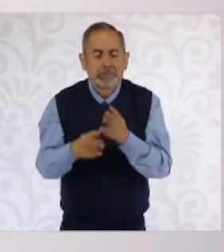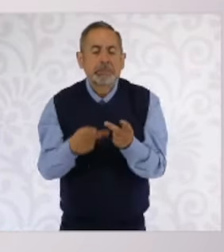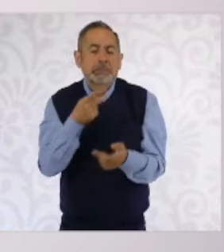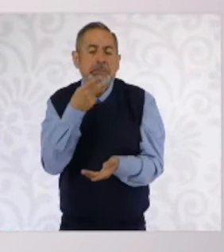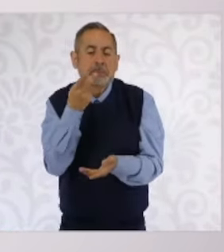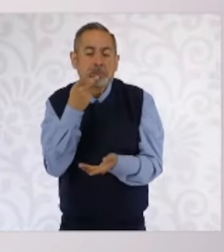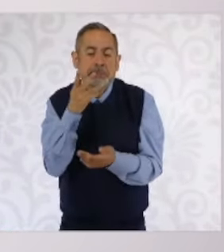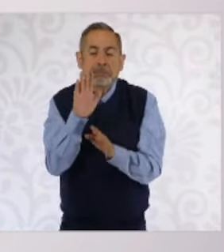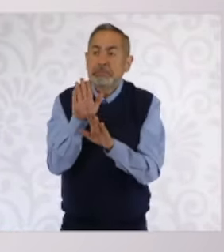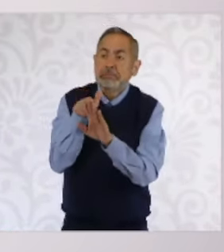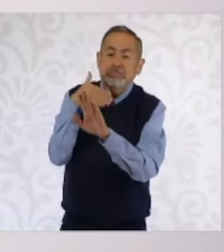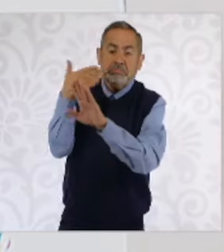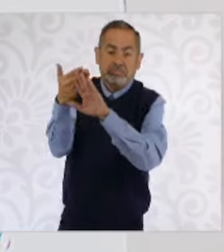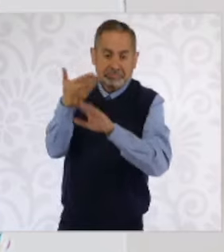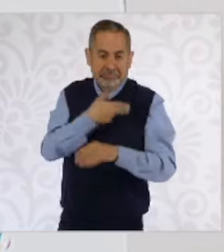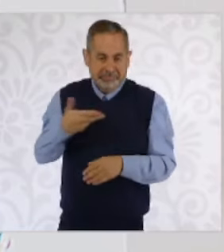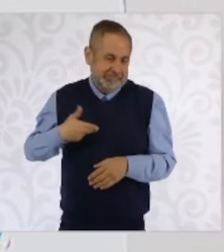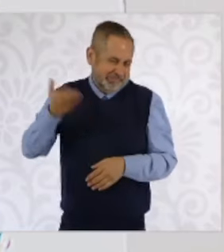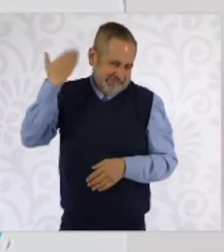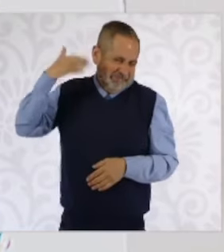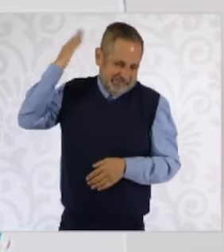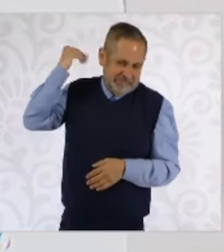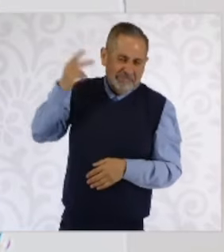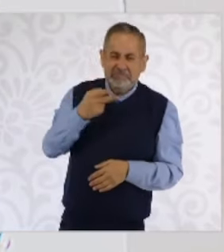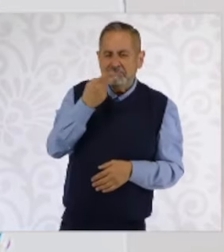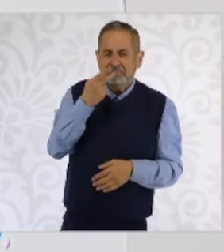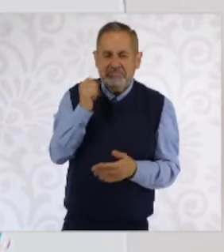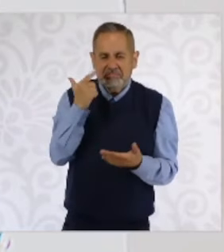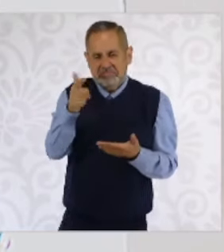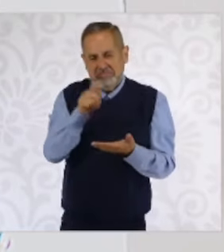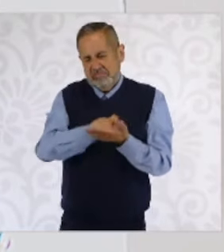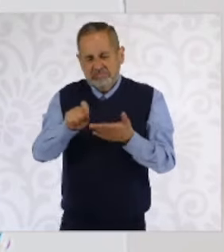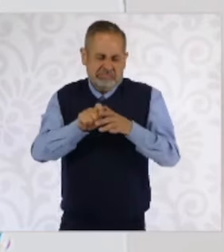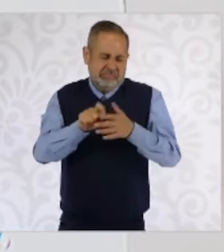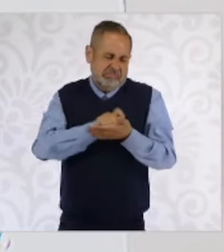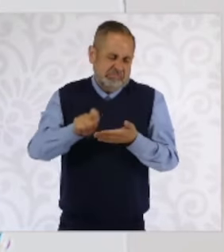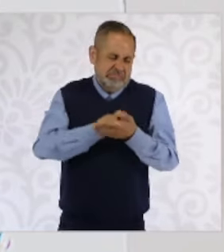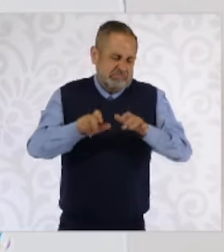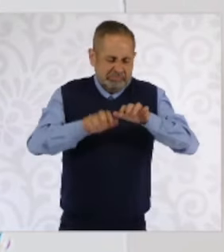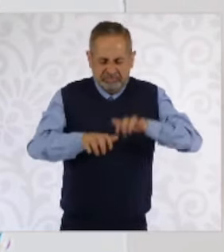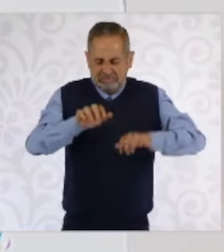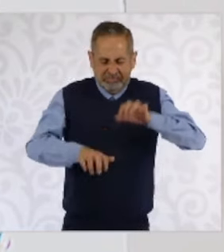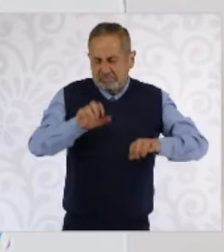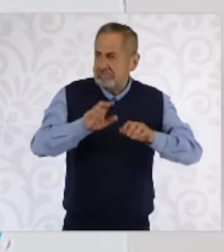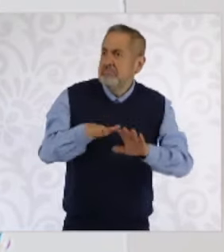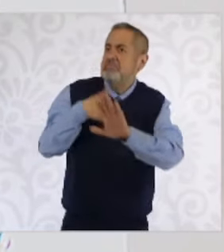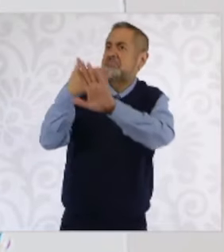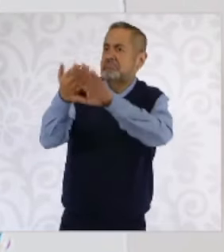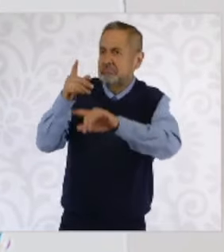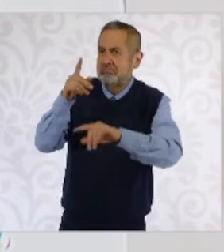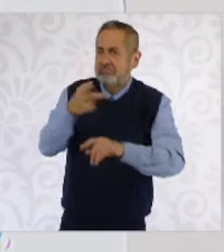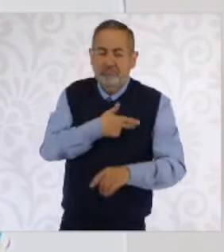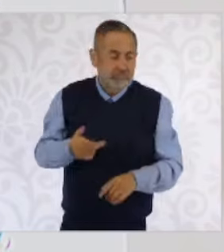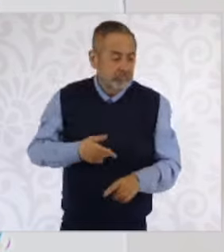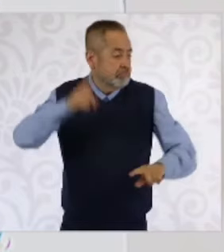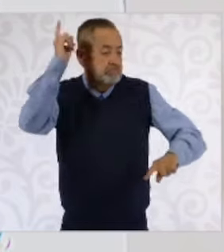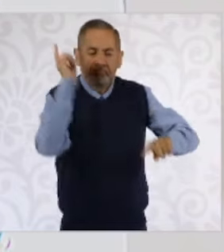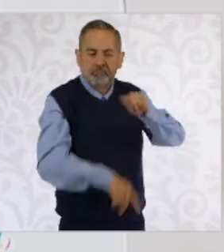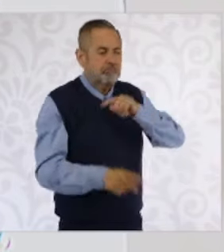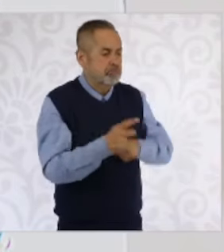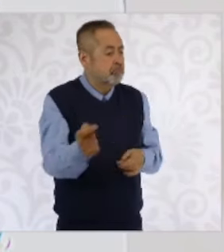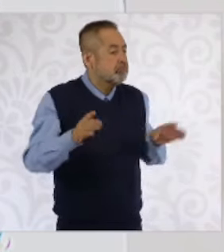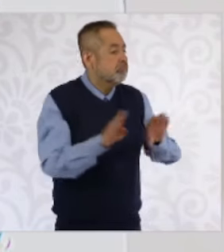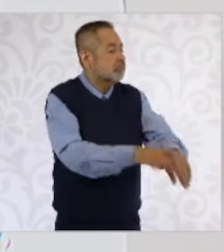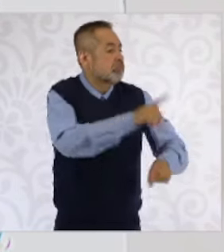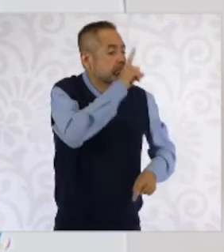contra de un presidente, pues de inmediato era retirado de la televisión, sino que otras